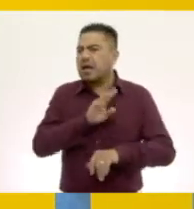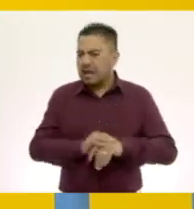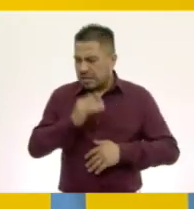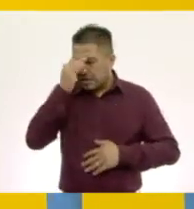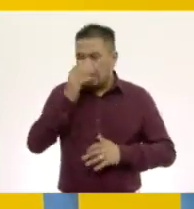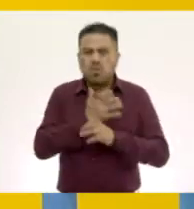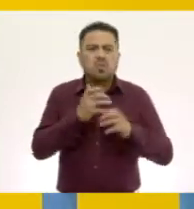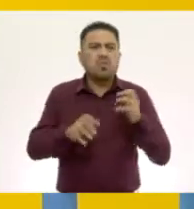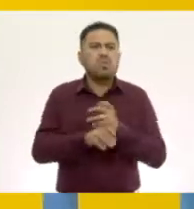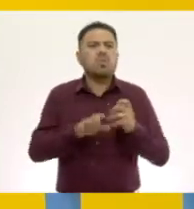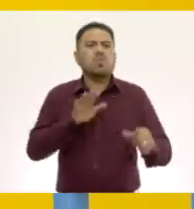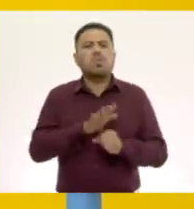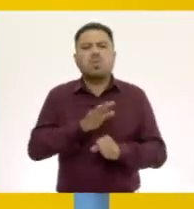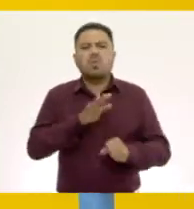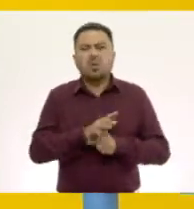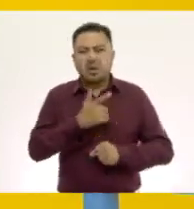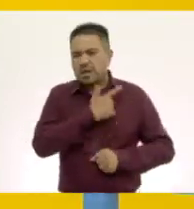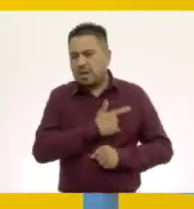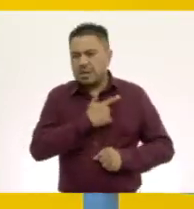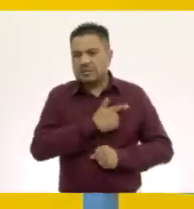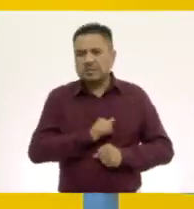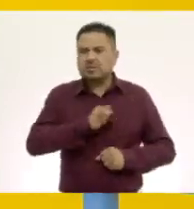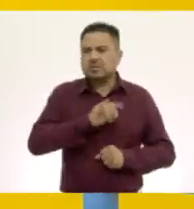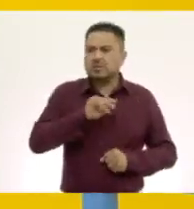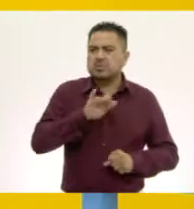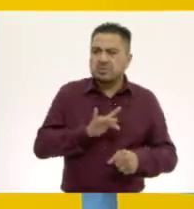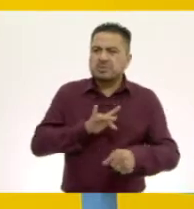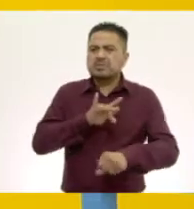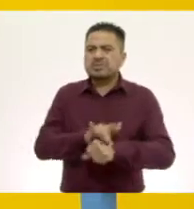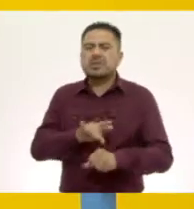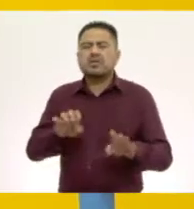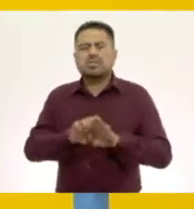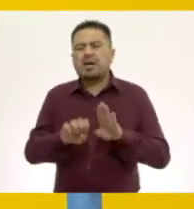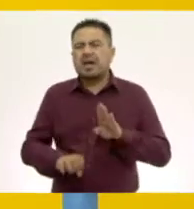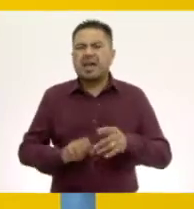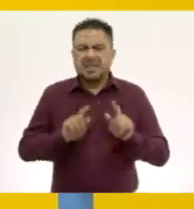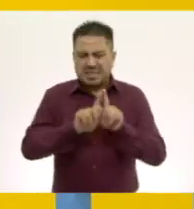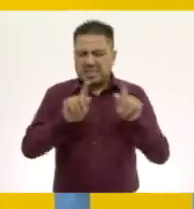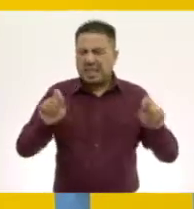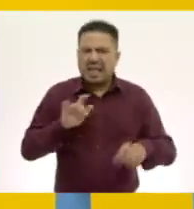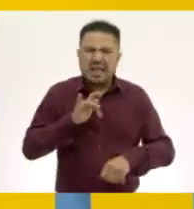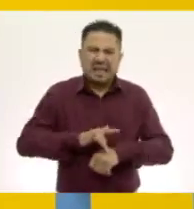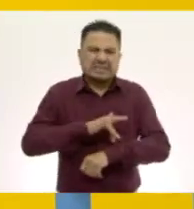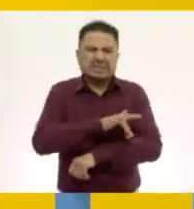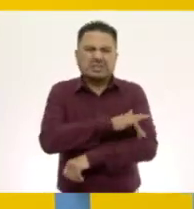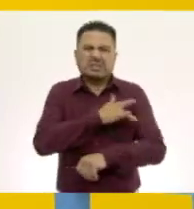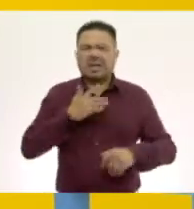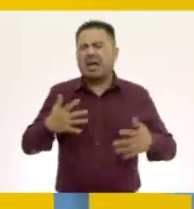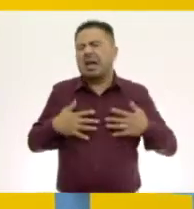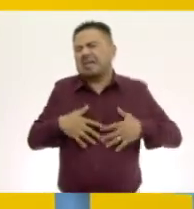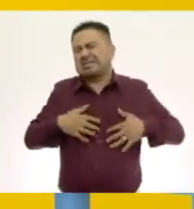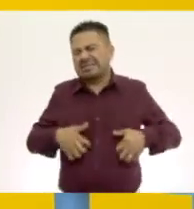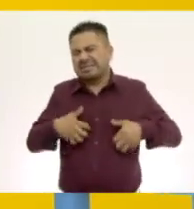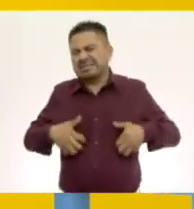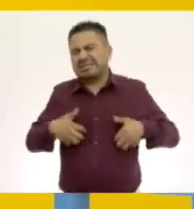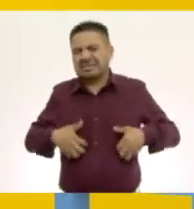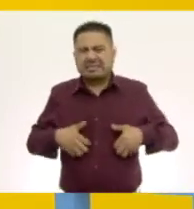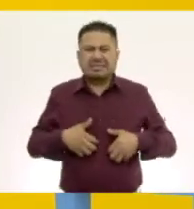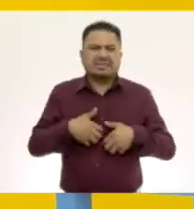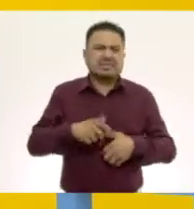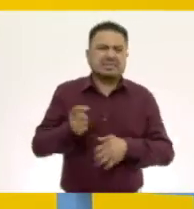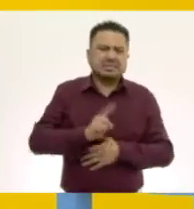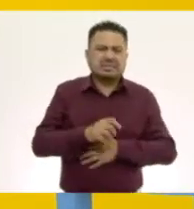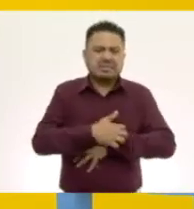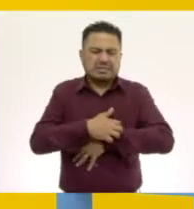cosas me gustan y qué cosas no me gusta sentir. Por ejemplo, las telas que pican mucho, esas ya sé que no me gustan. Y el sentido